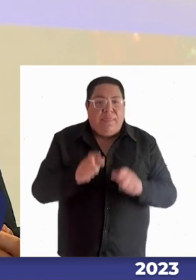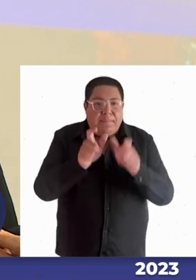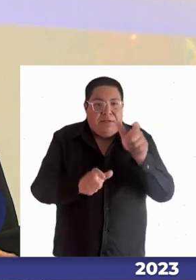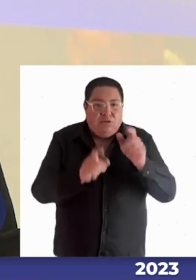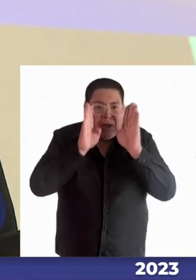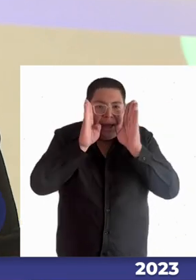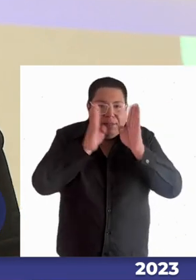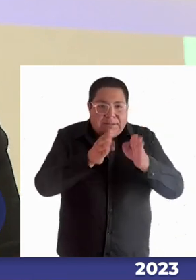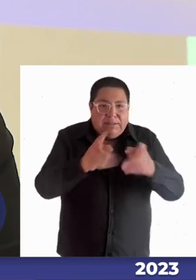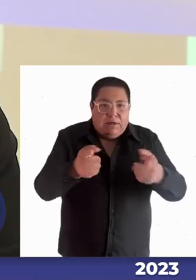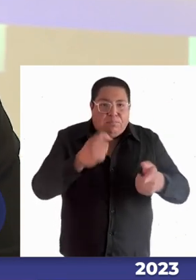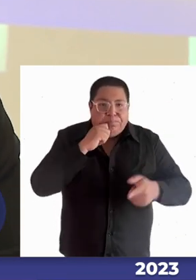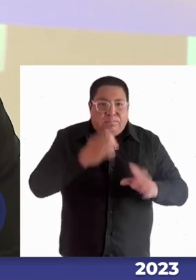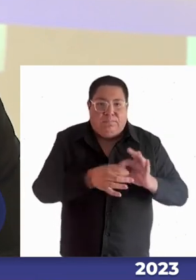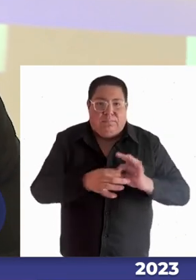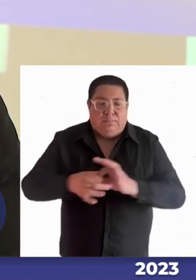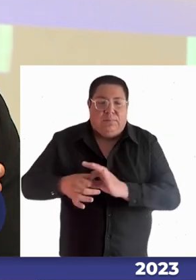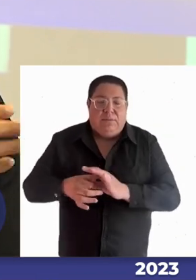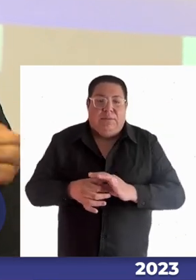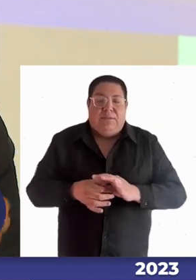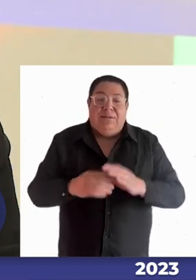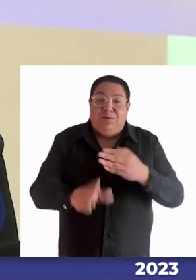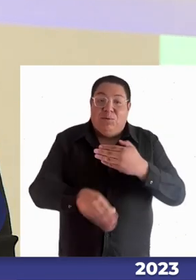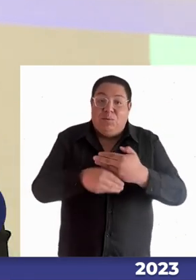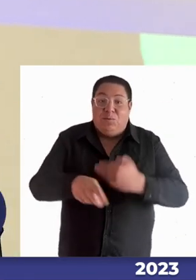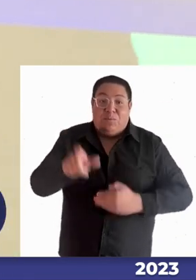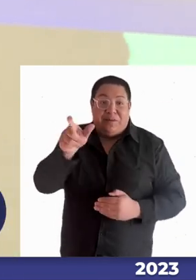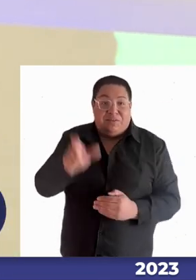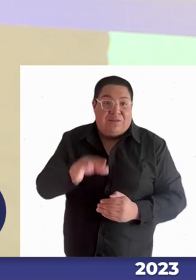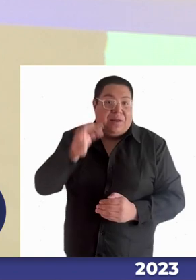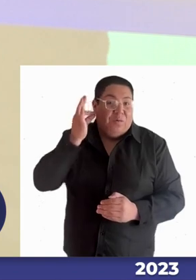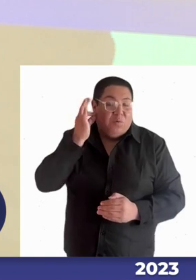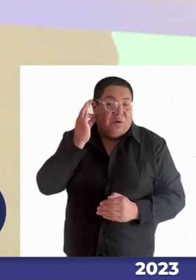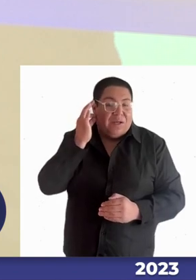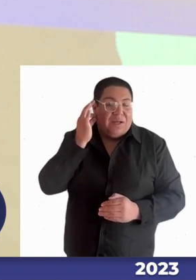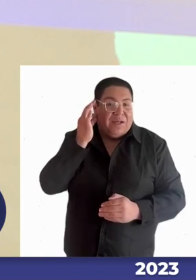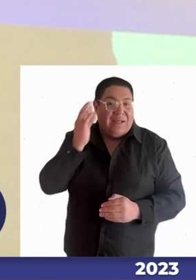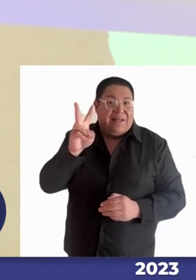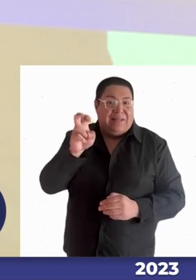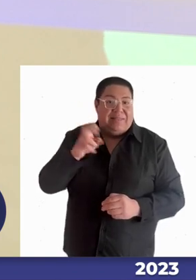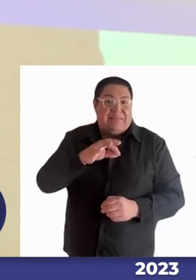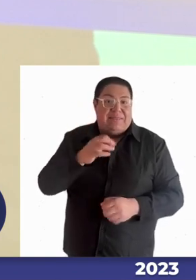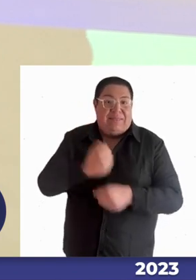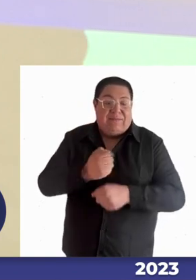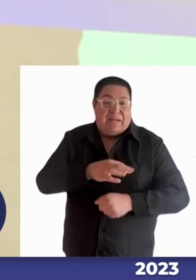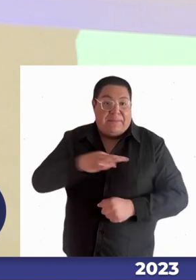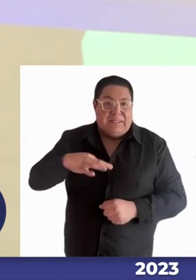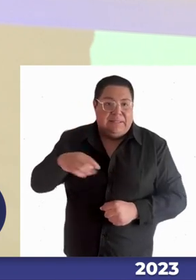y a propósito de las recomendaciones que decía Alejandra de la convención